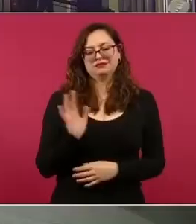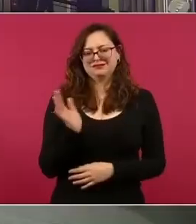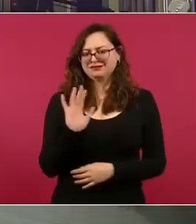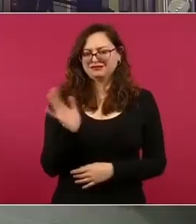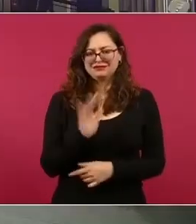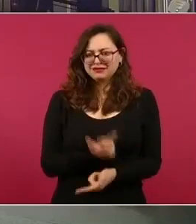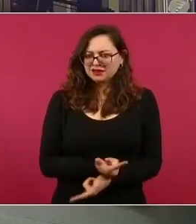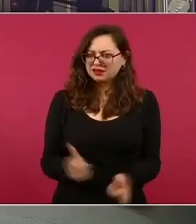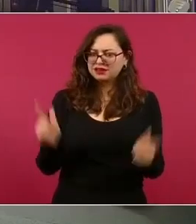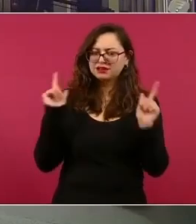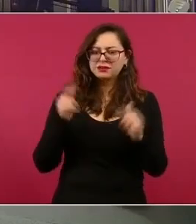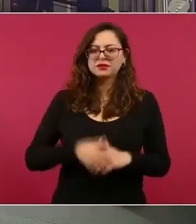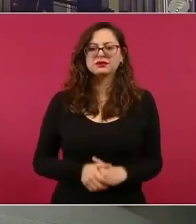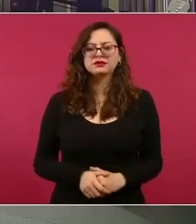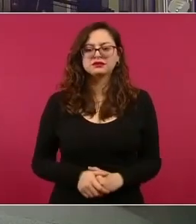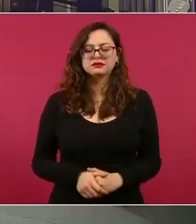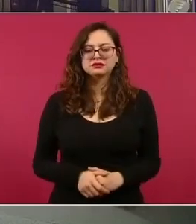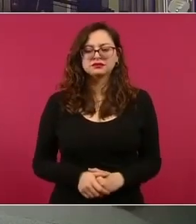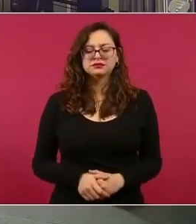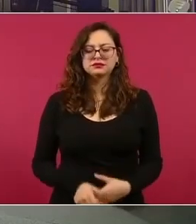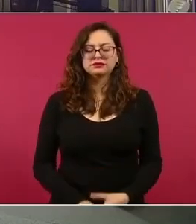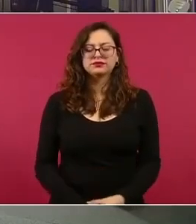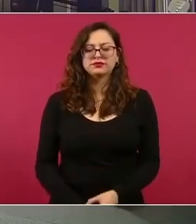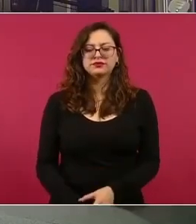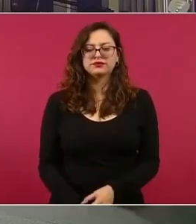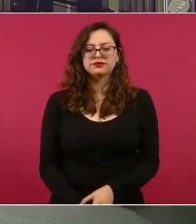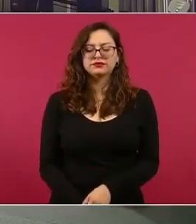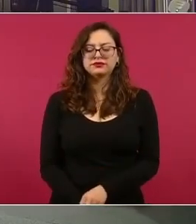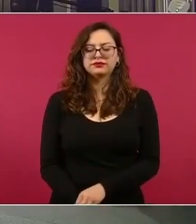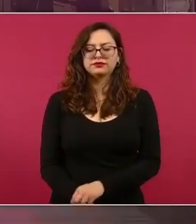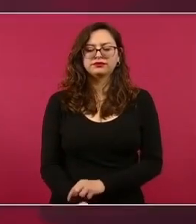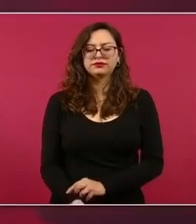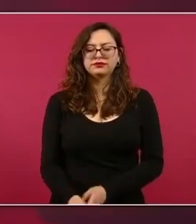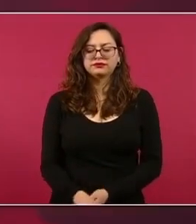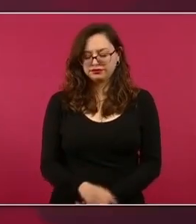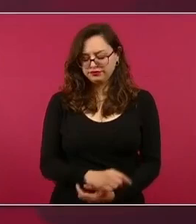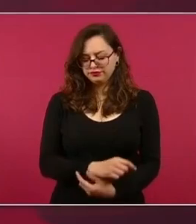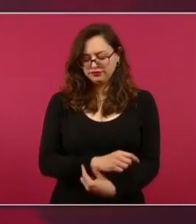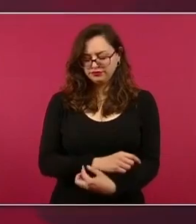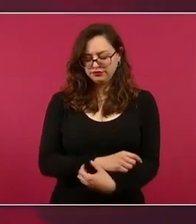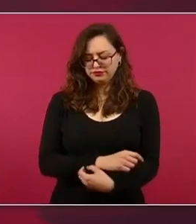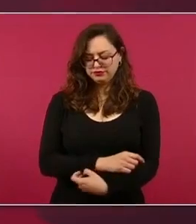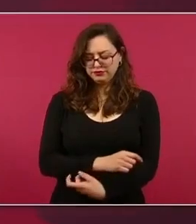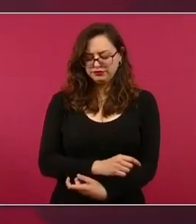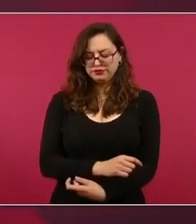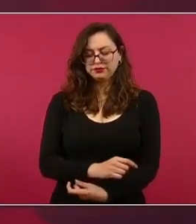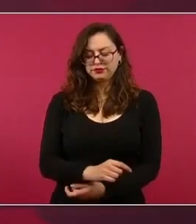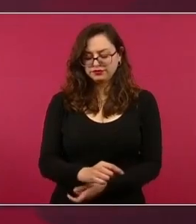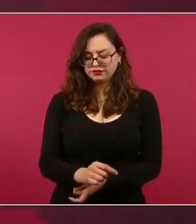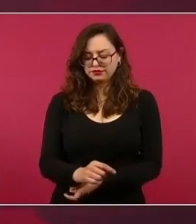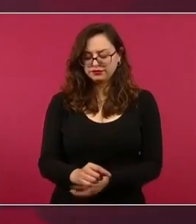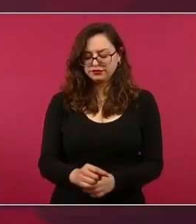que tengamos libertad de expresión, de